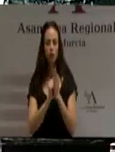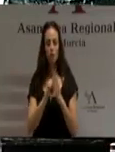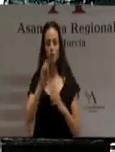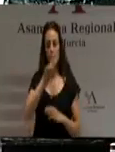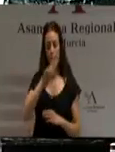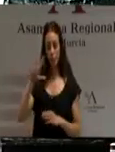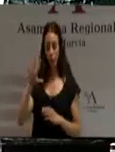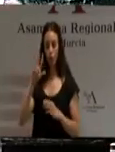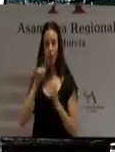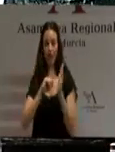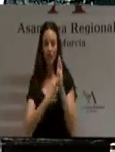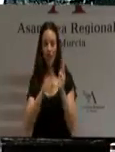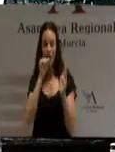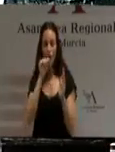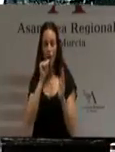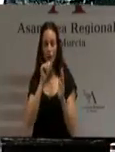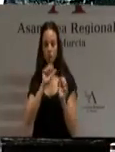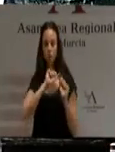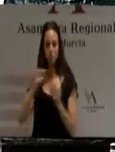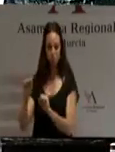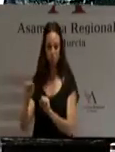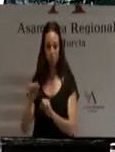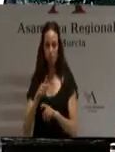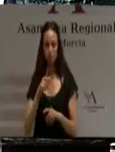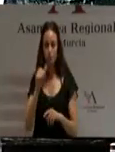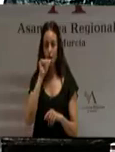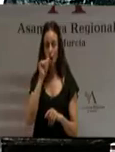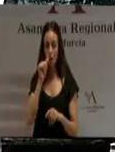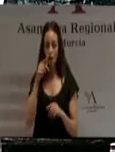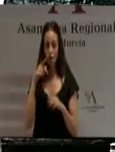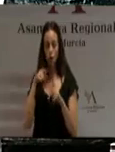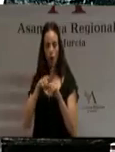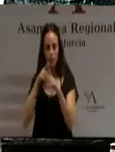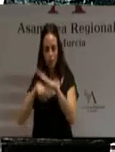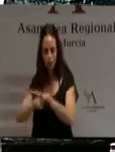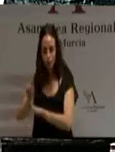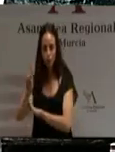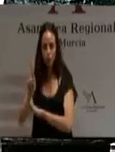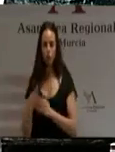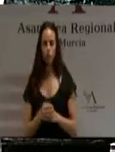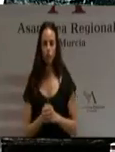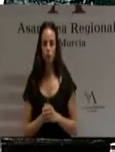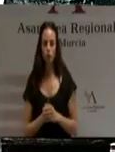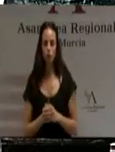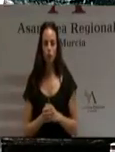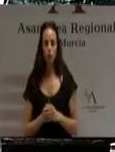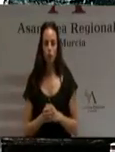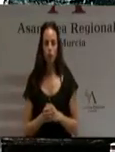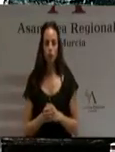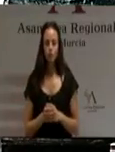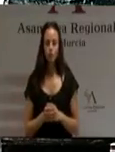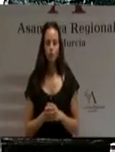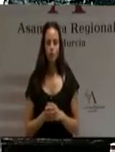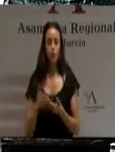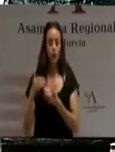aguas, que impedía el suministro para futuros desarrollos y dejaba la autorización a las confederaciones,